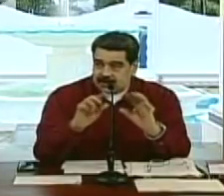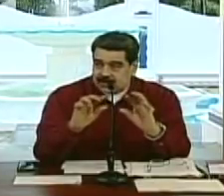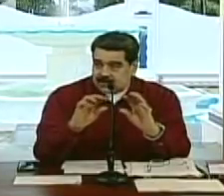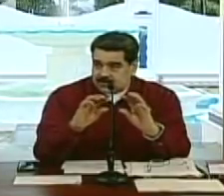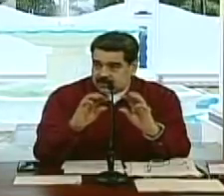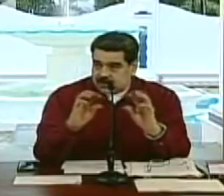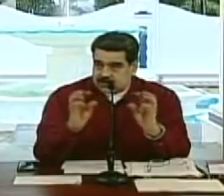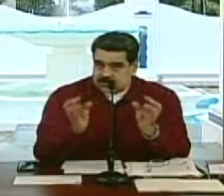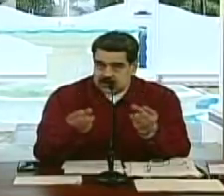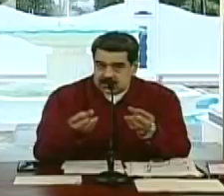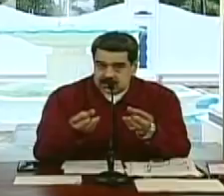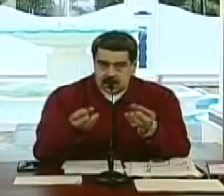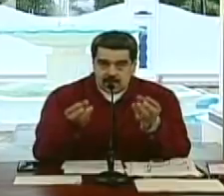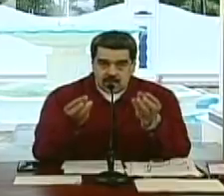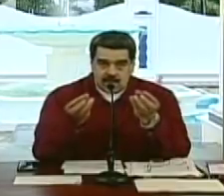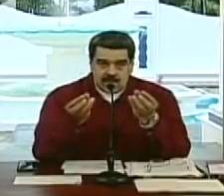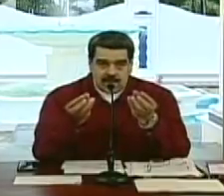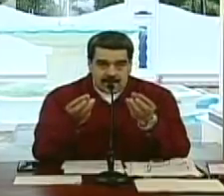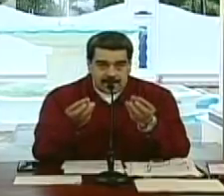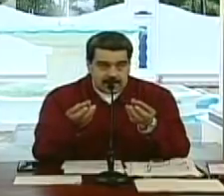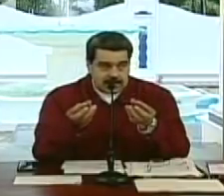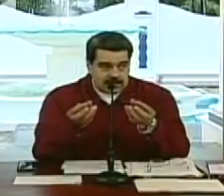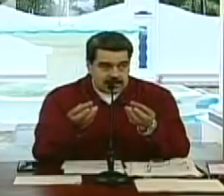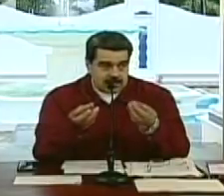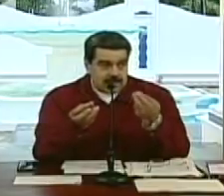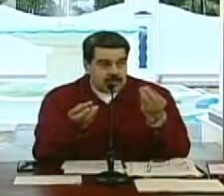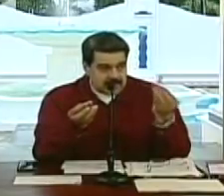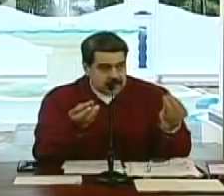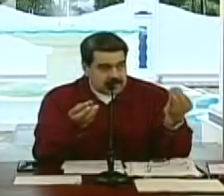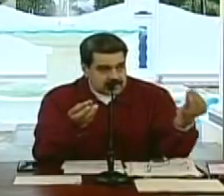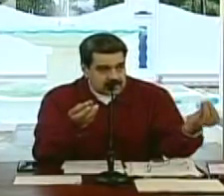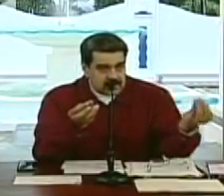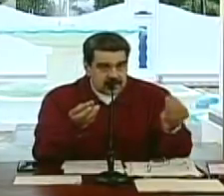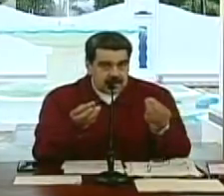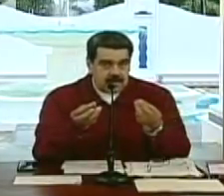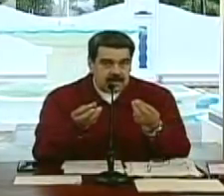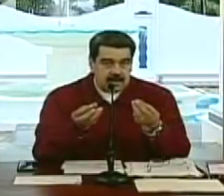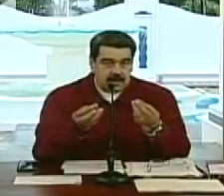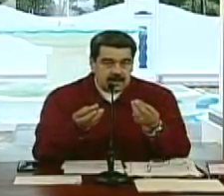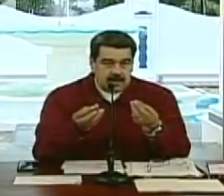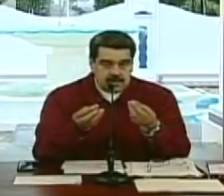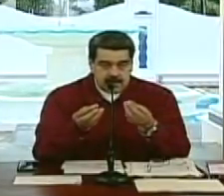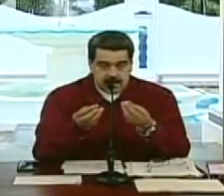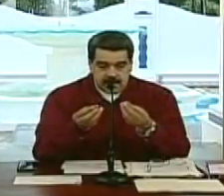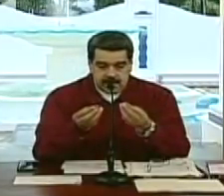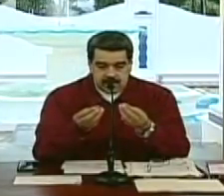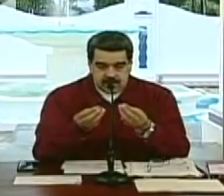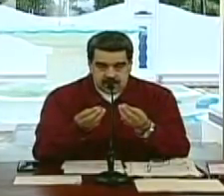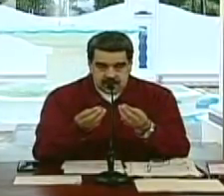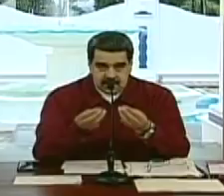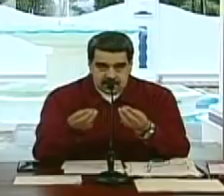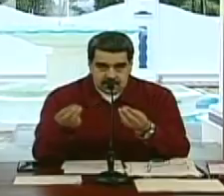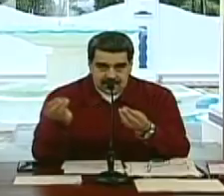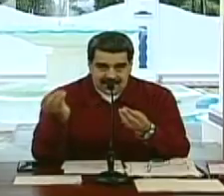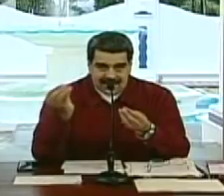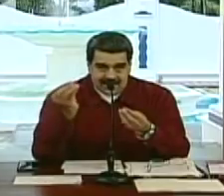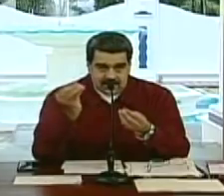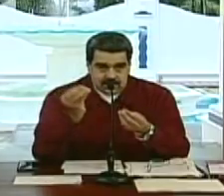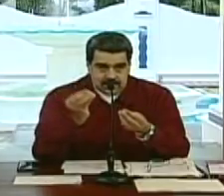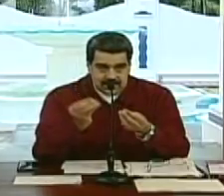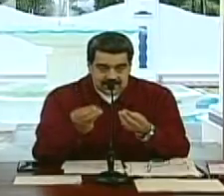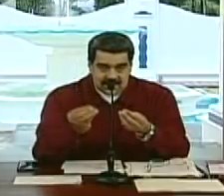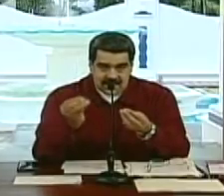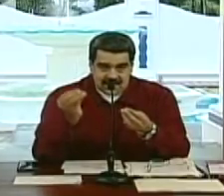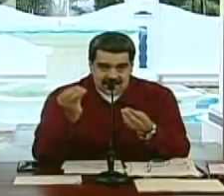digital esos tres conceptos engloban lo que es el Petro es una moneda digital que funciona en el mundo de las